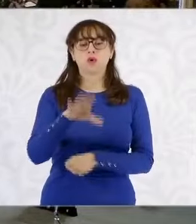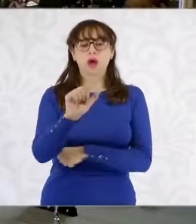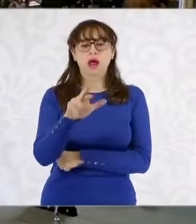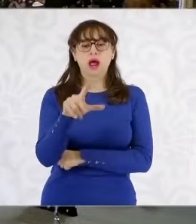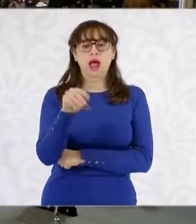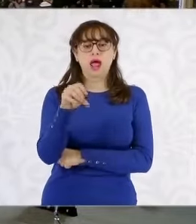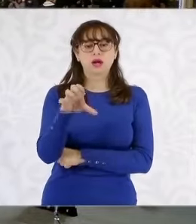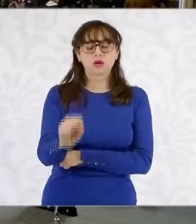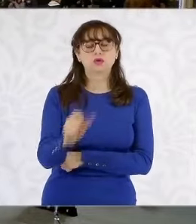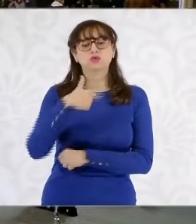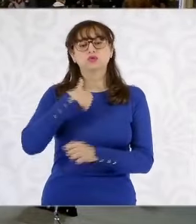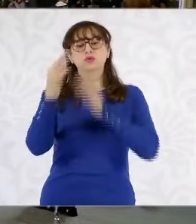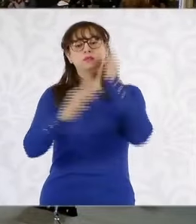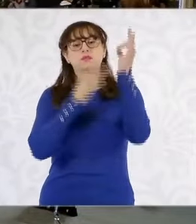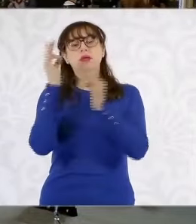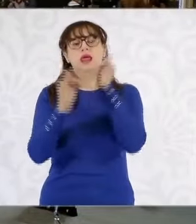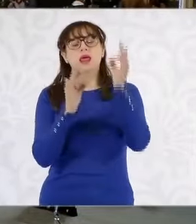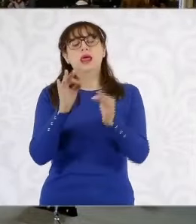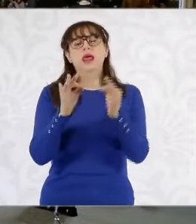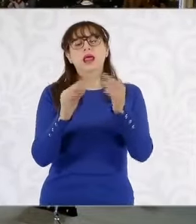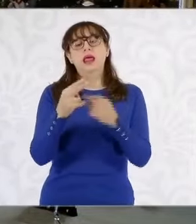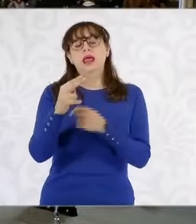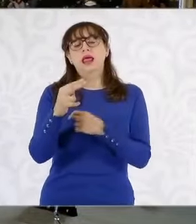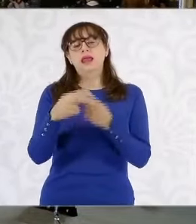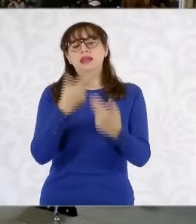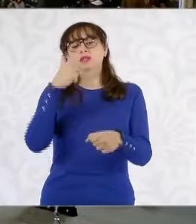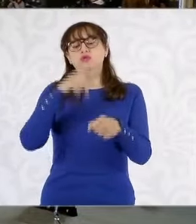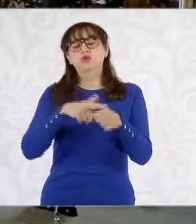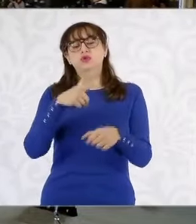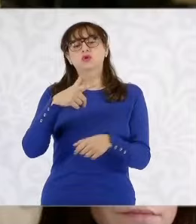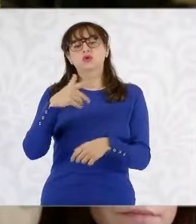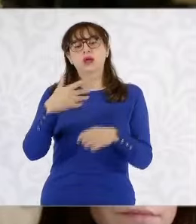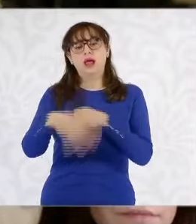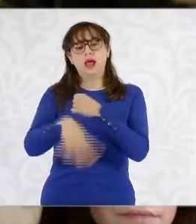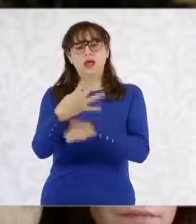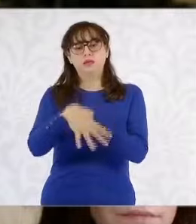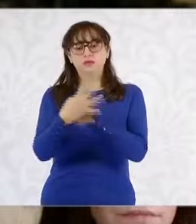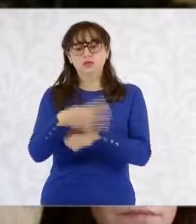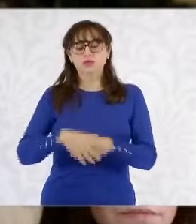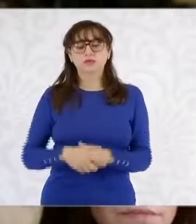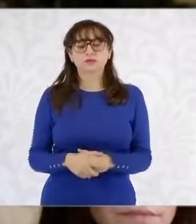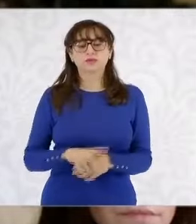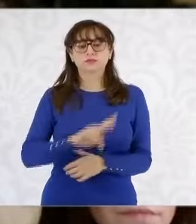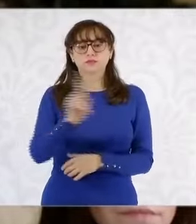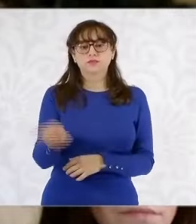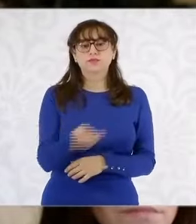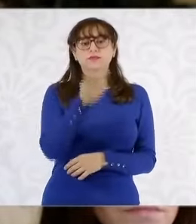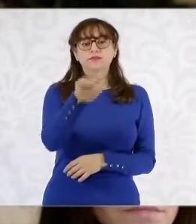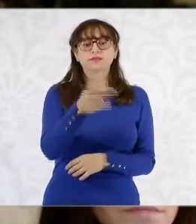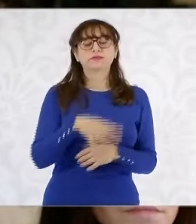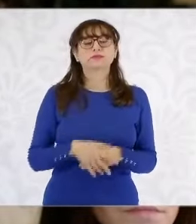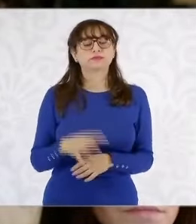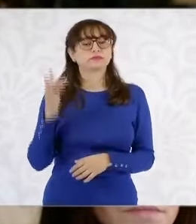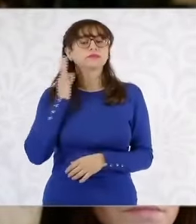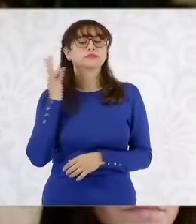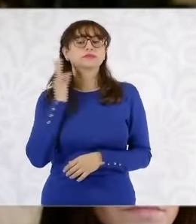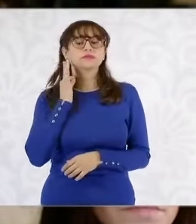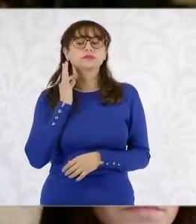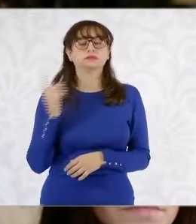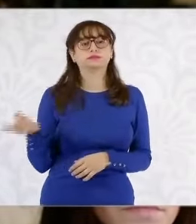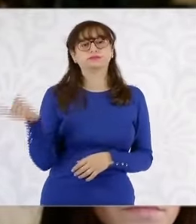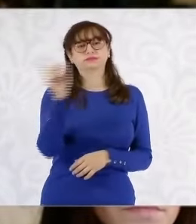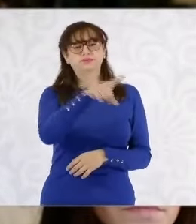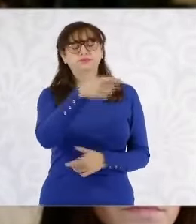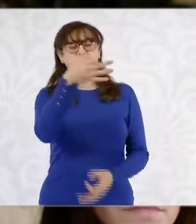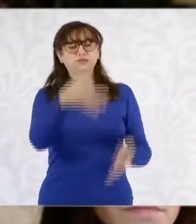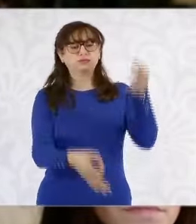Fiscal general, si me permite preguntarle, fiscal, si ya impugnó la fiscalía el fallo del juez Gregorio